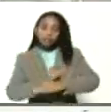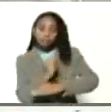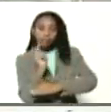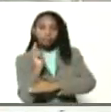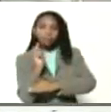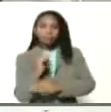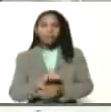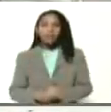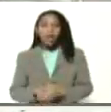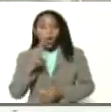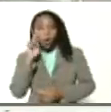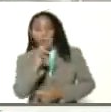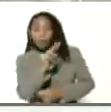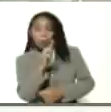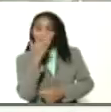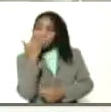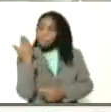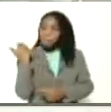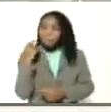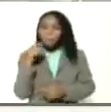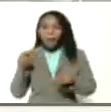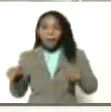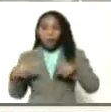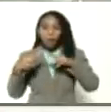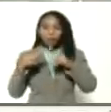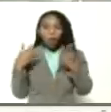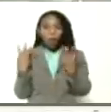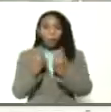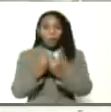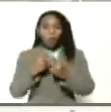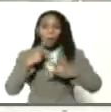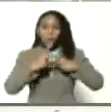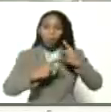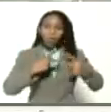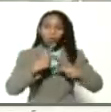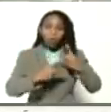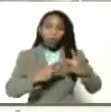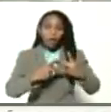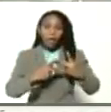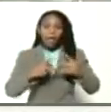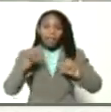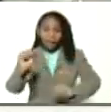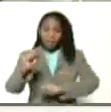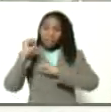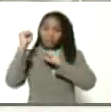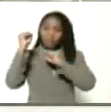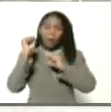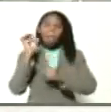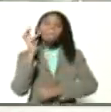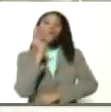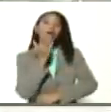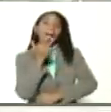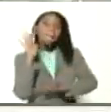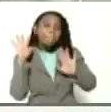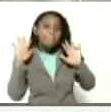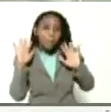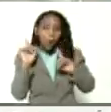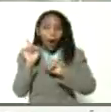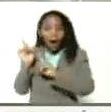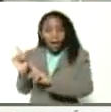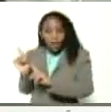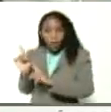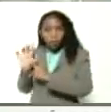Lo que vimos hace poco en el encuentro con los compañeros productores del triunfo, por ejemplo, ellos están